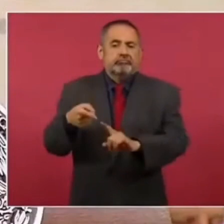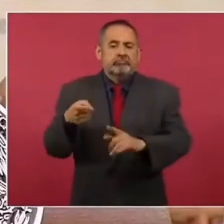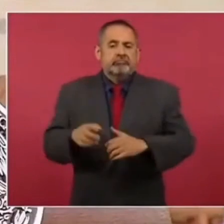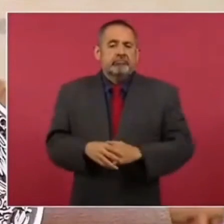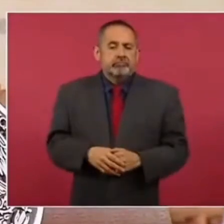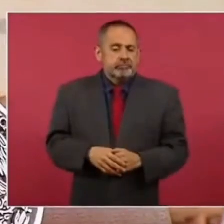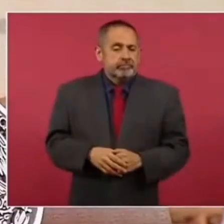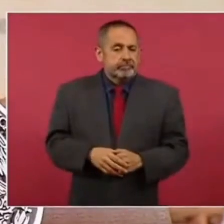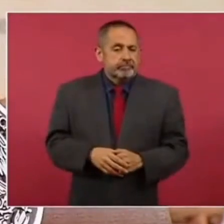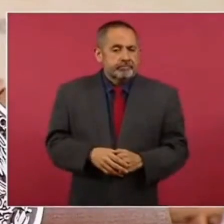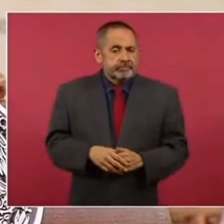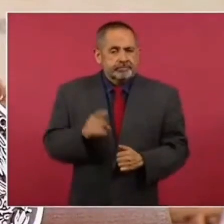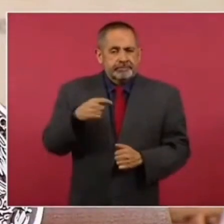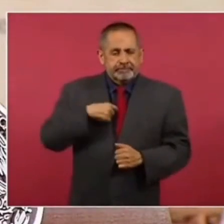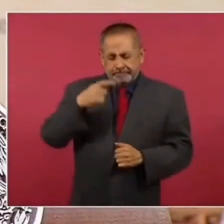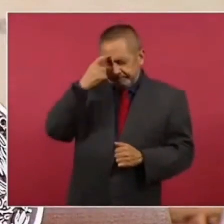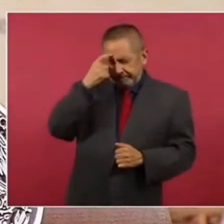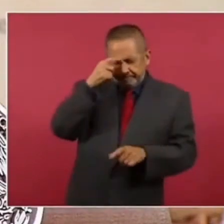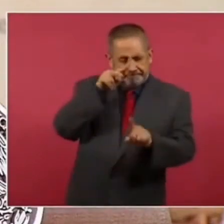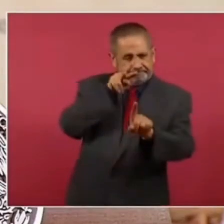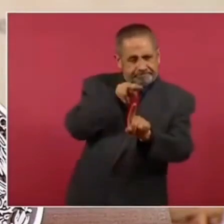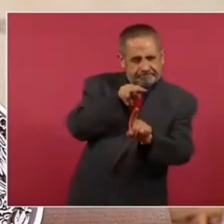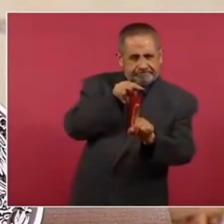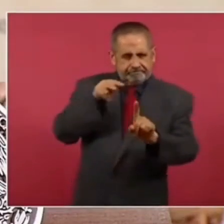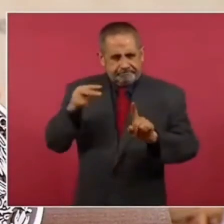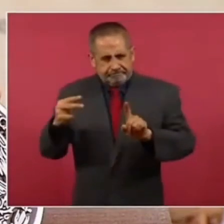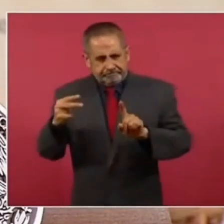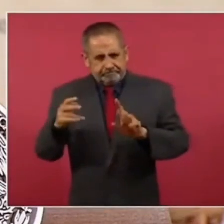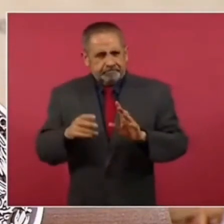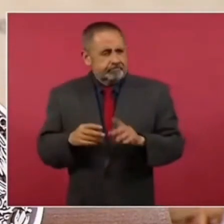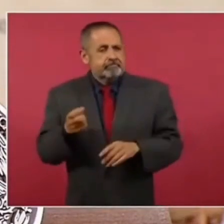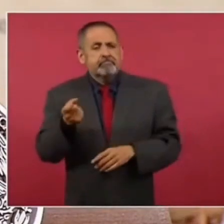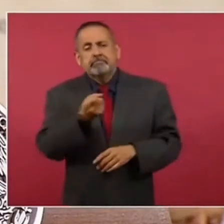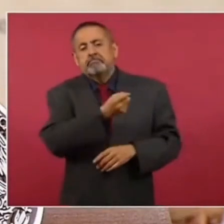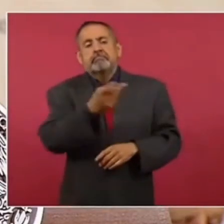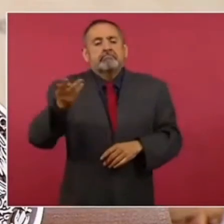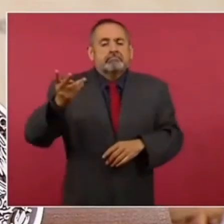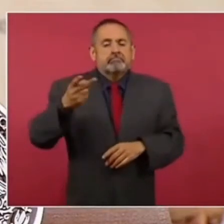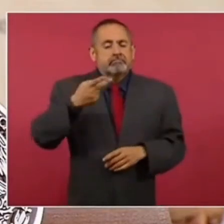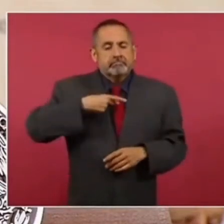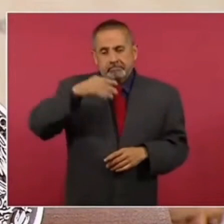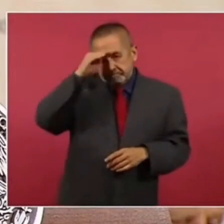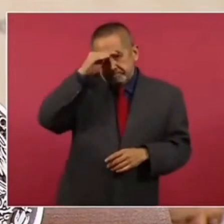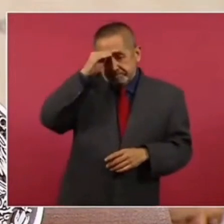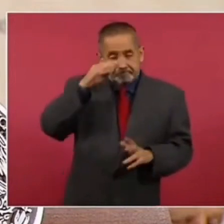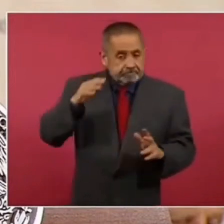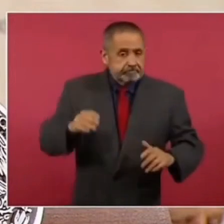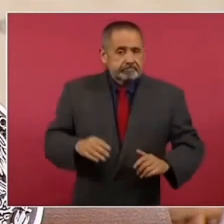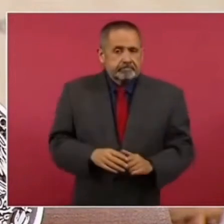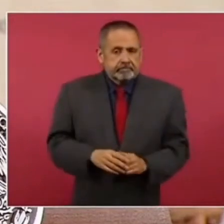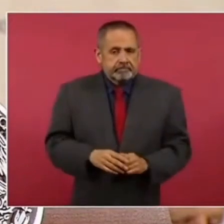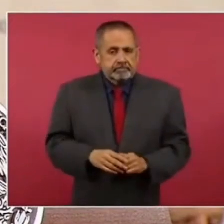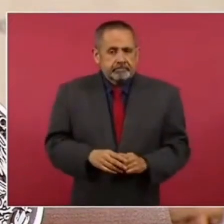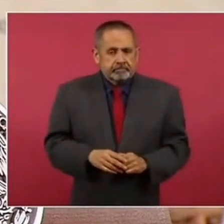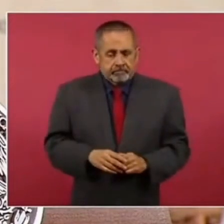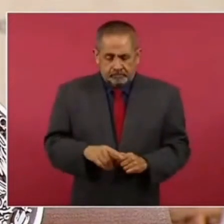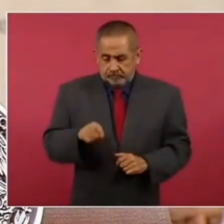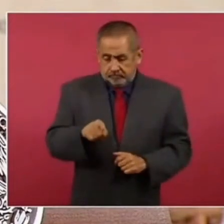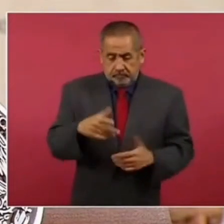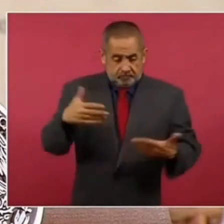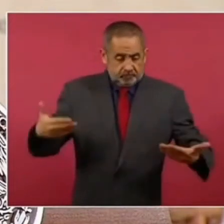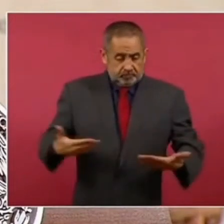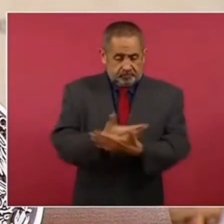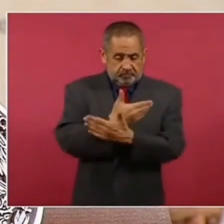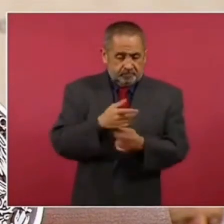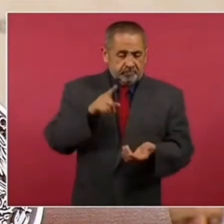Es un asunto de concepción. hay quienes piensan que nacemos malos